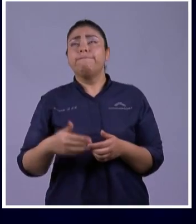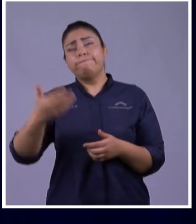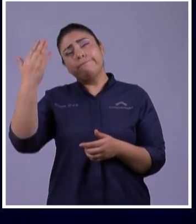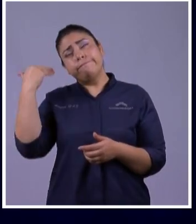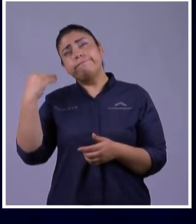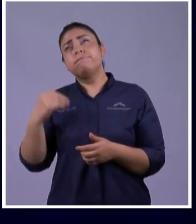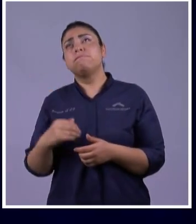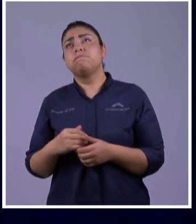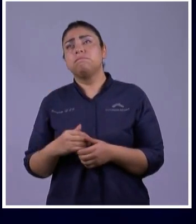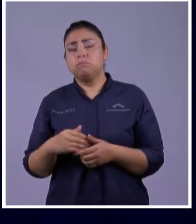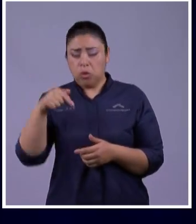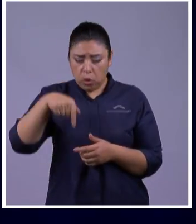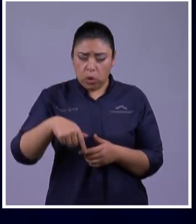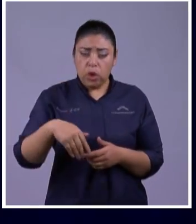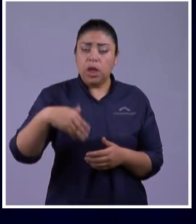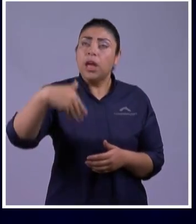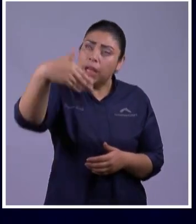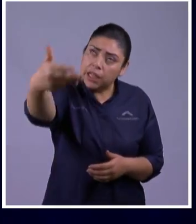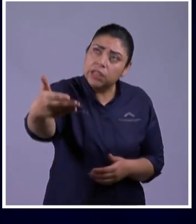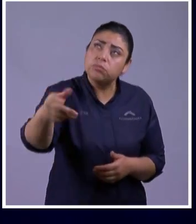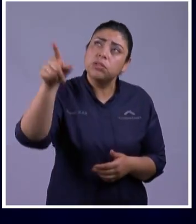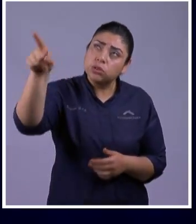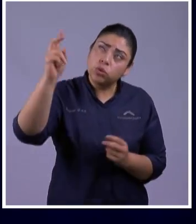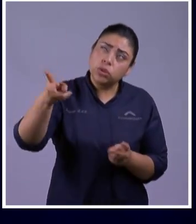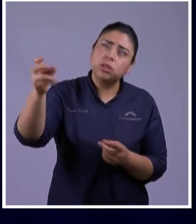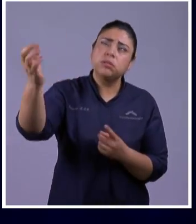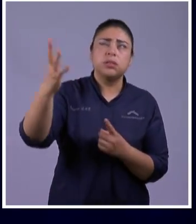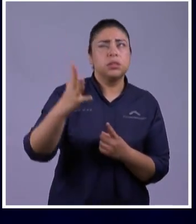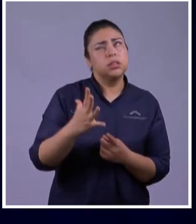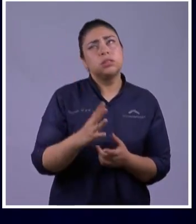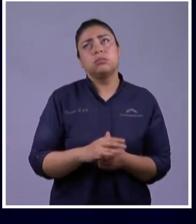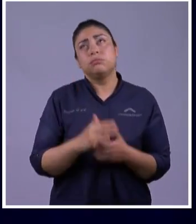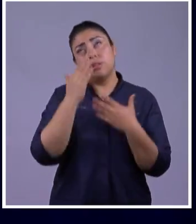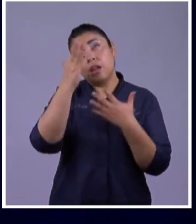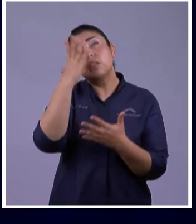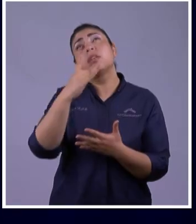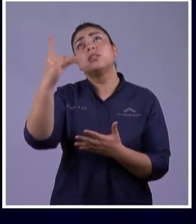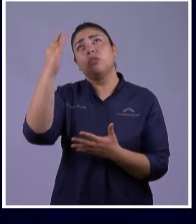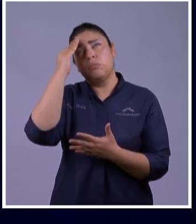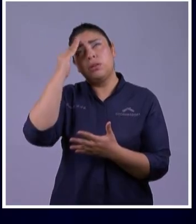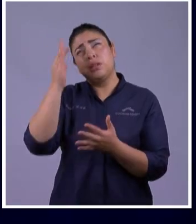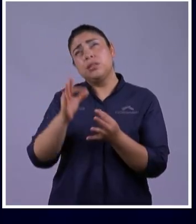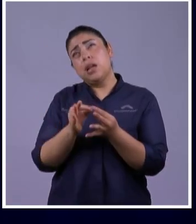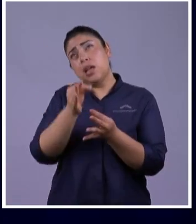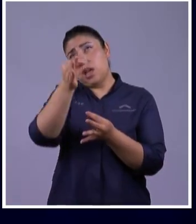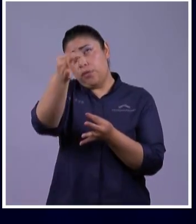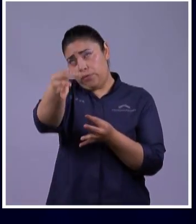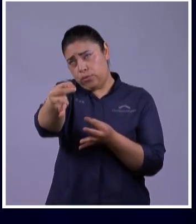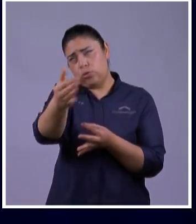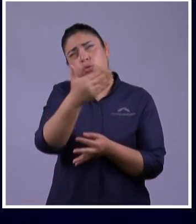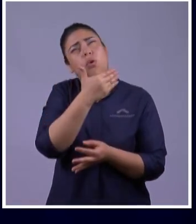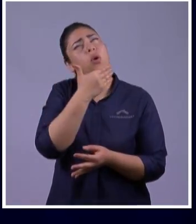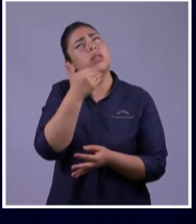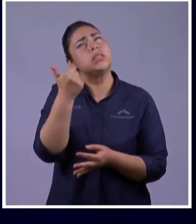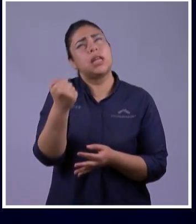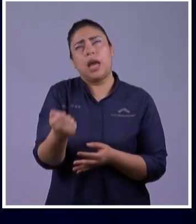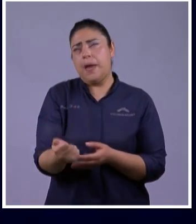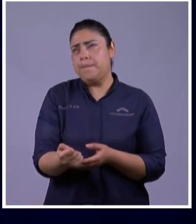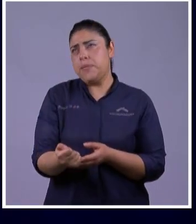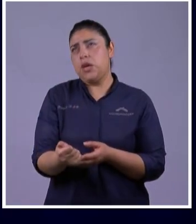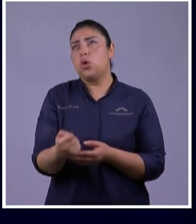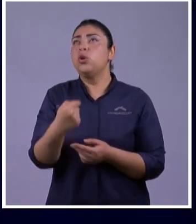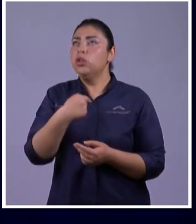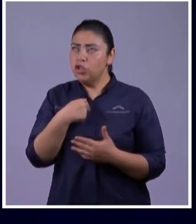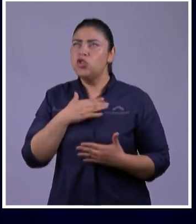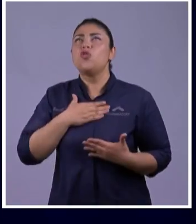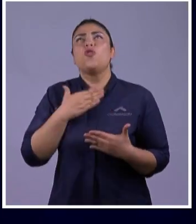Gracias Señor Porque Sé Que Lo Que Viene Será Un Nuevo Mejor Normal Si Puedo Confiar En